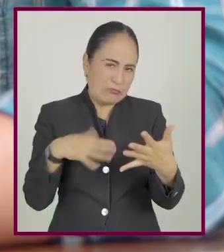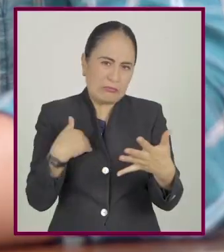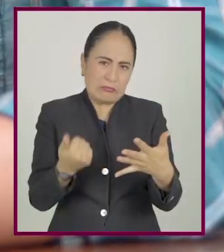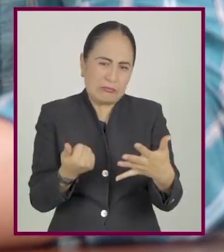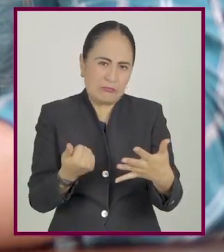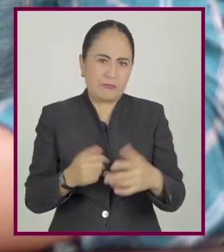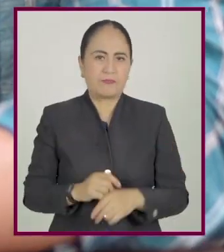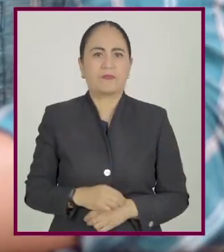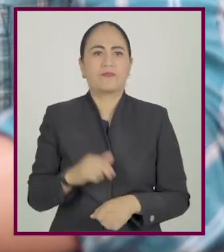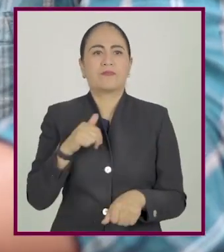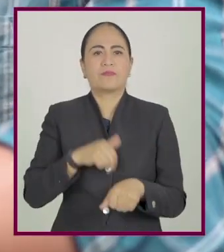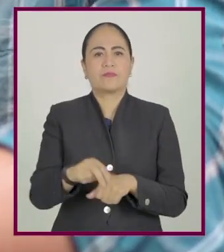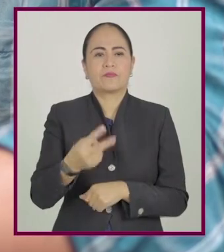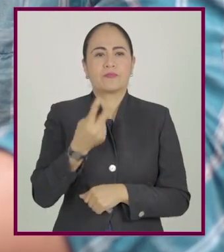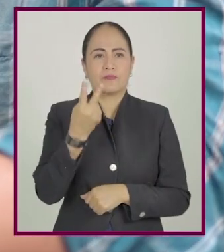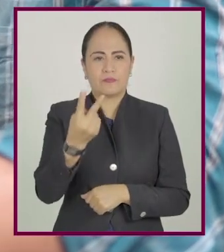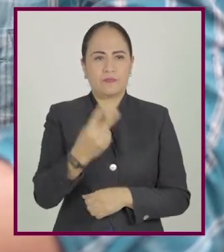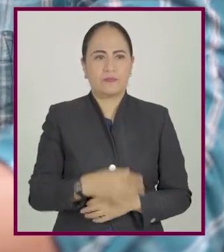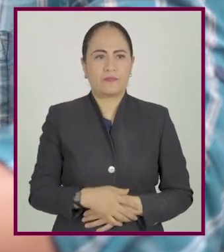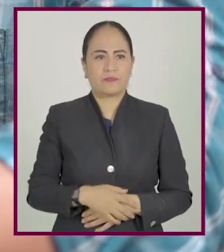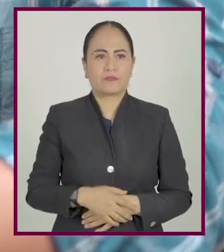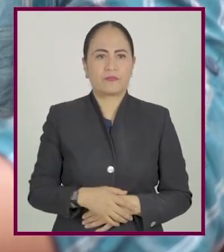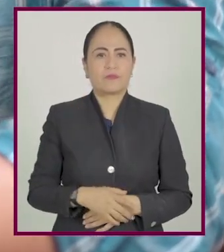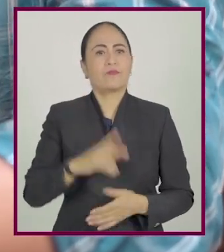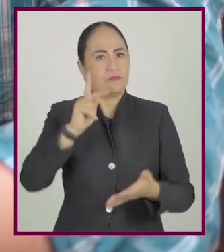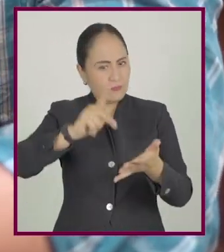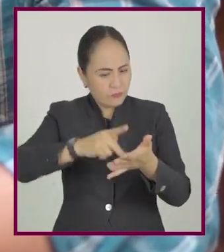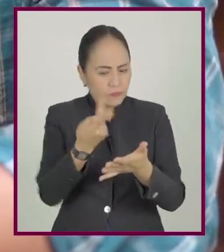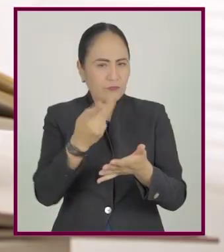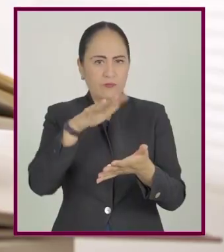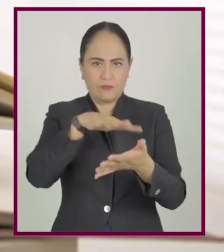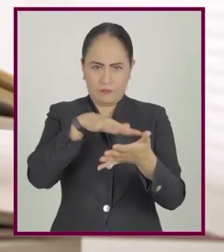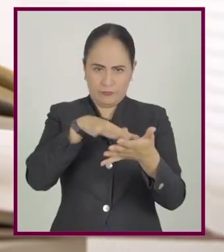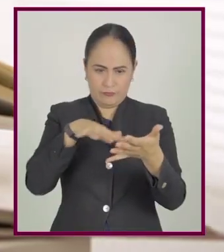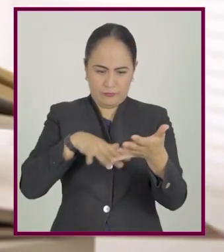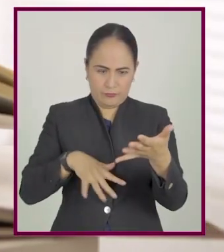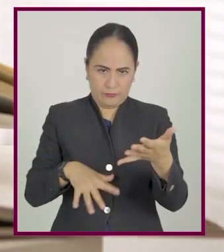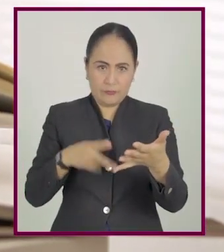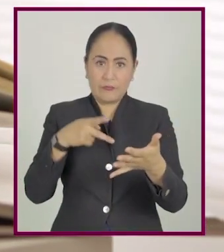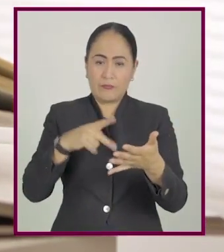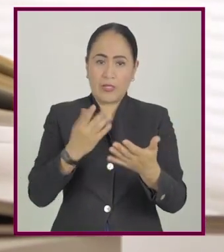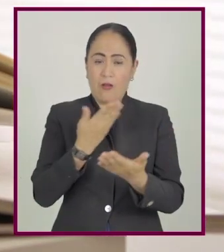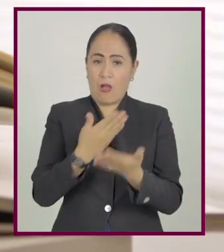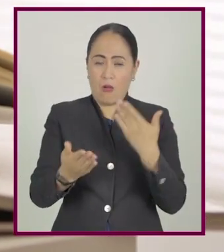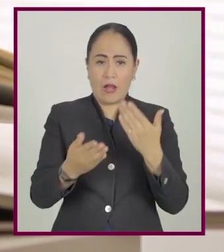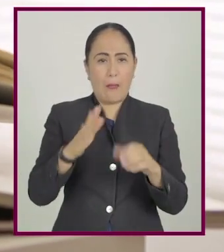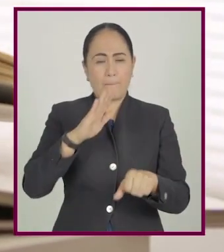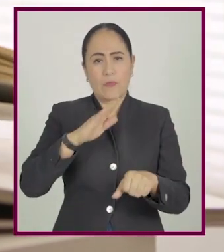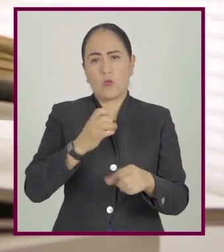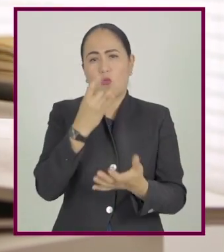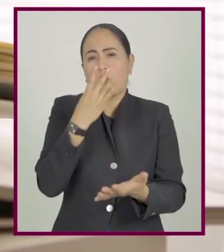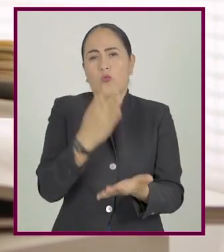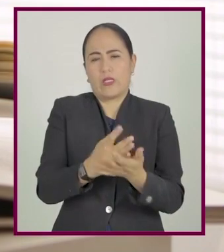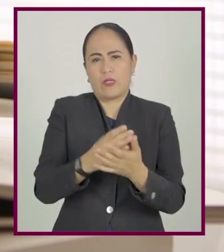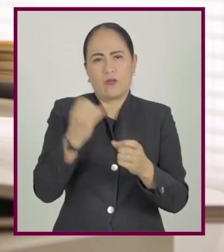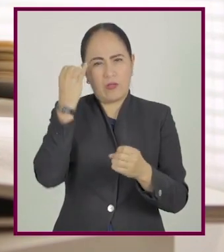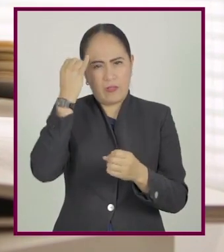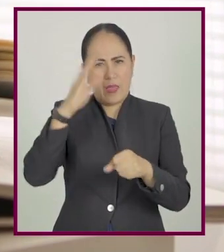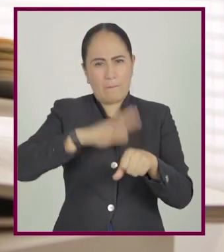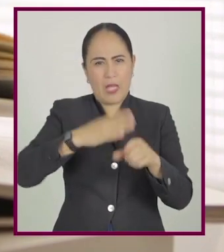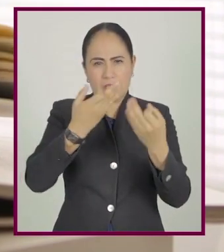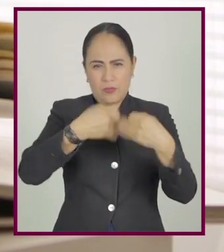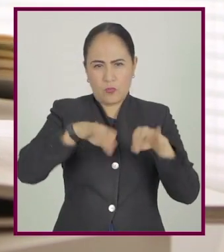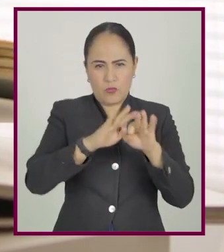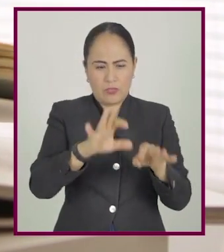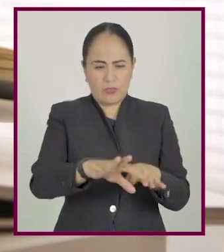distorsionar el sentido de la lectura. Paso 2. Hay que volver a leer. Pero ahora se selecciona la